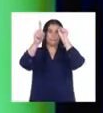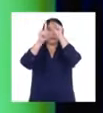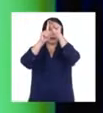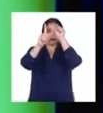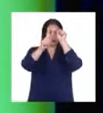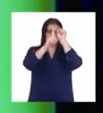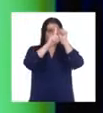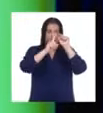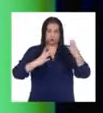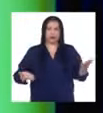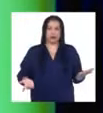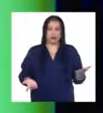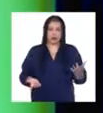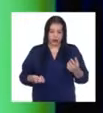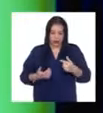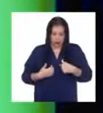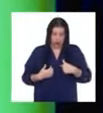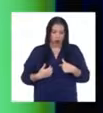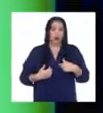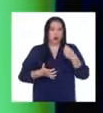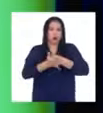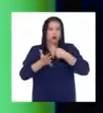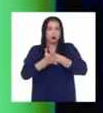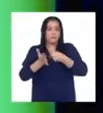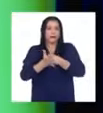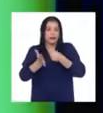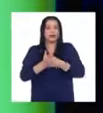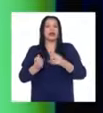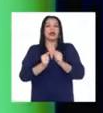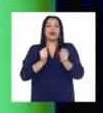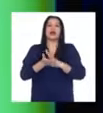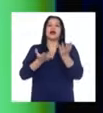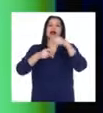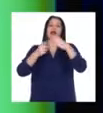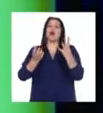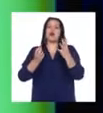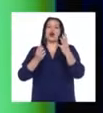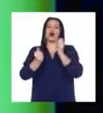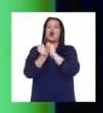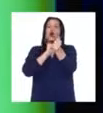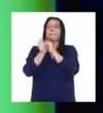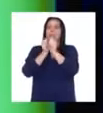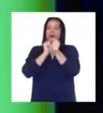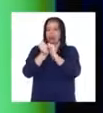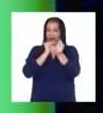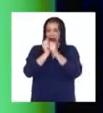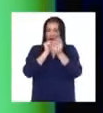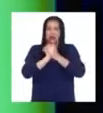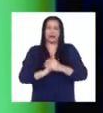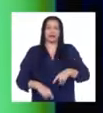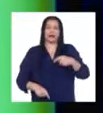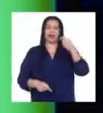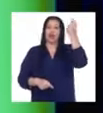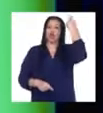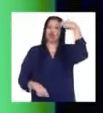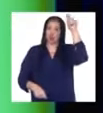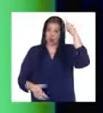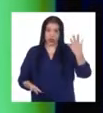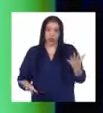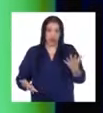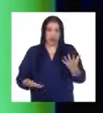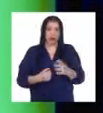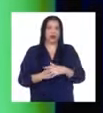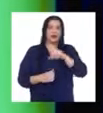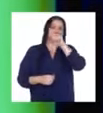Clasifiqué al Nacional Infantil que se realizaba en Trujillo en 99. En 2000